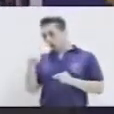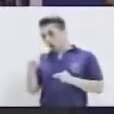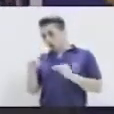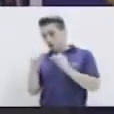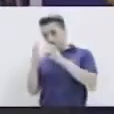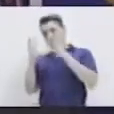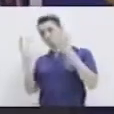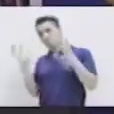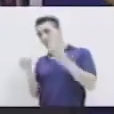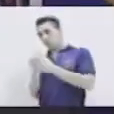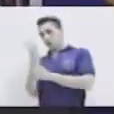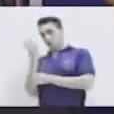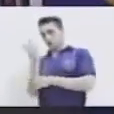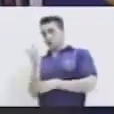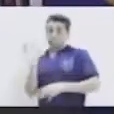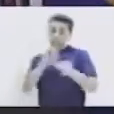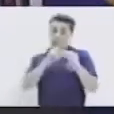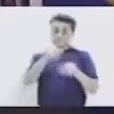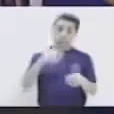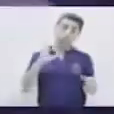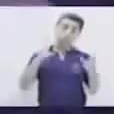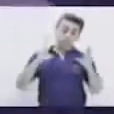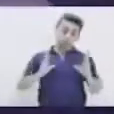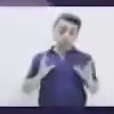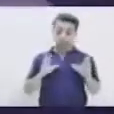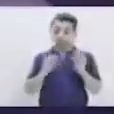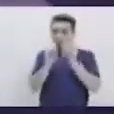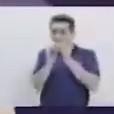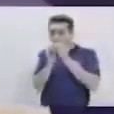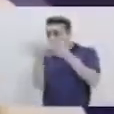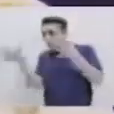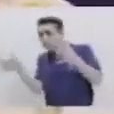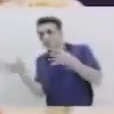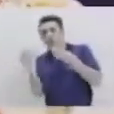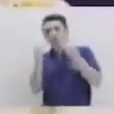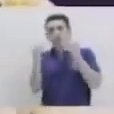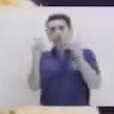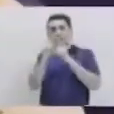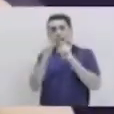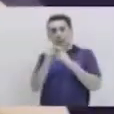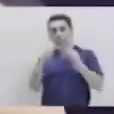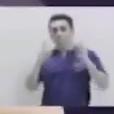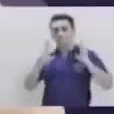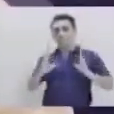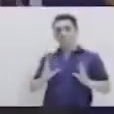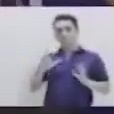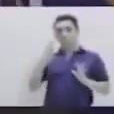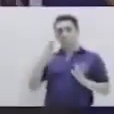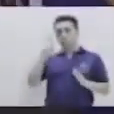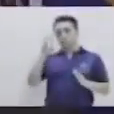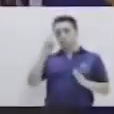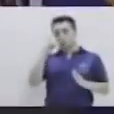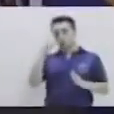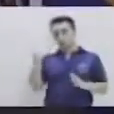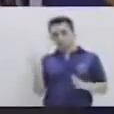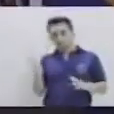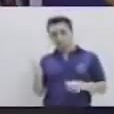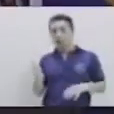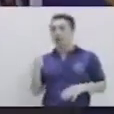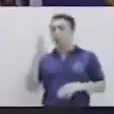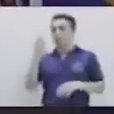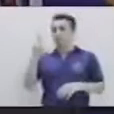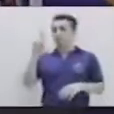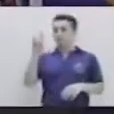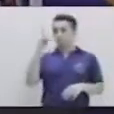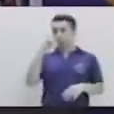colocas en el centro y de ahí sacas a tu familia. De palabras con la palabra blusa. Recuerda que todos